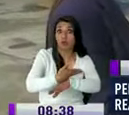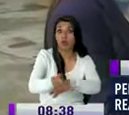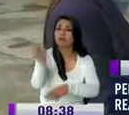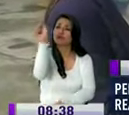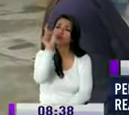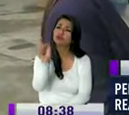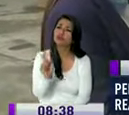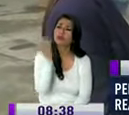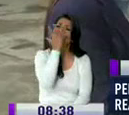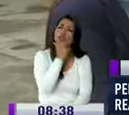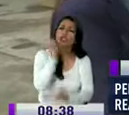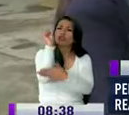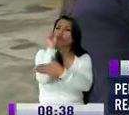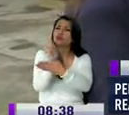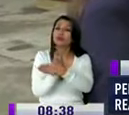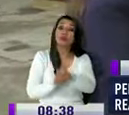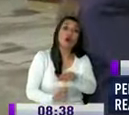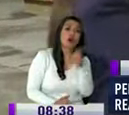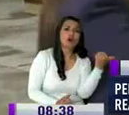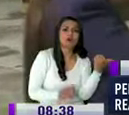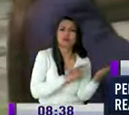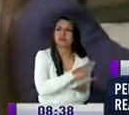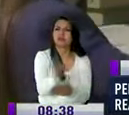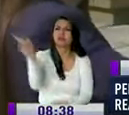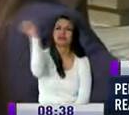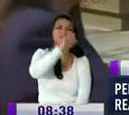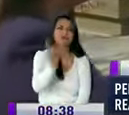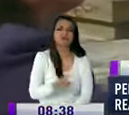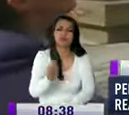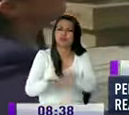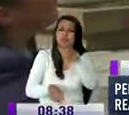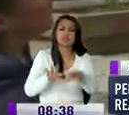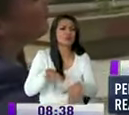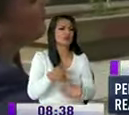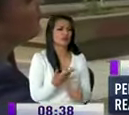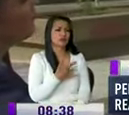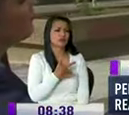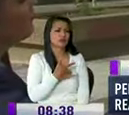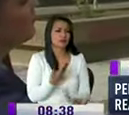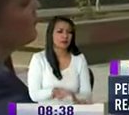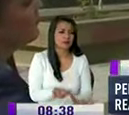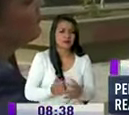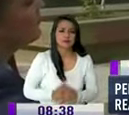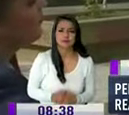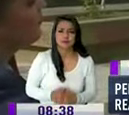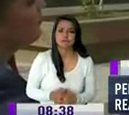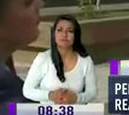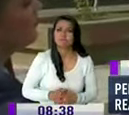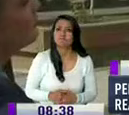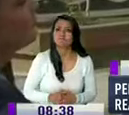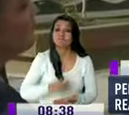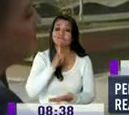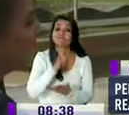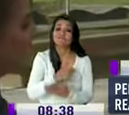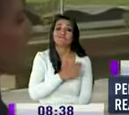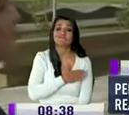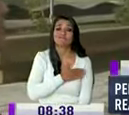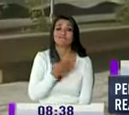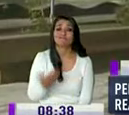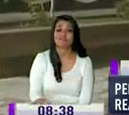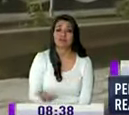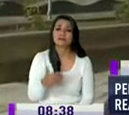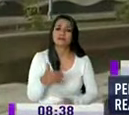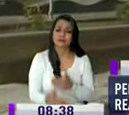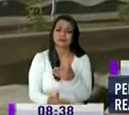inspiración fue dañado por la ciudadanía si buenos días justamente nosotros lo que confiamos en el tema de los